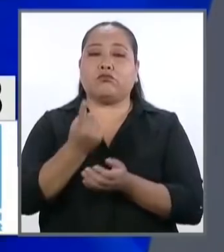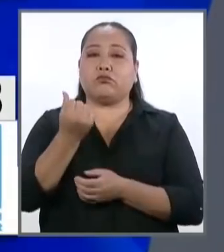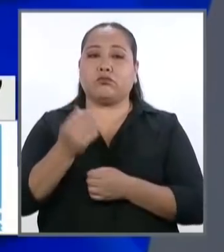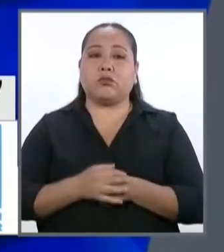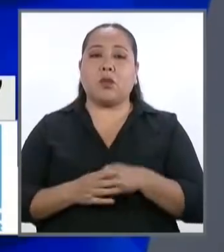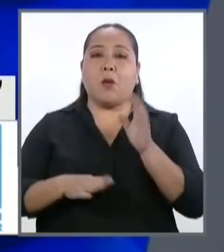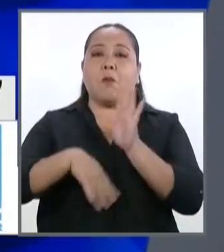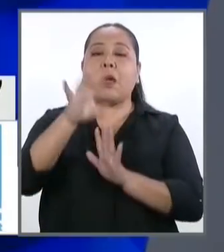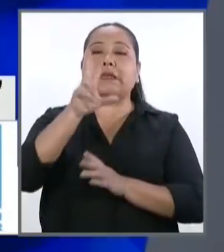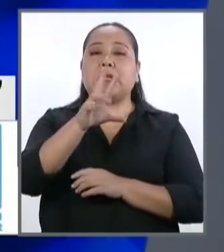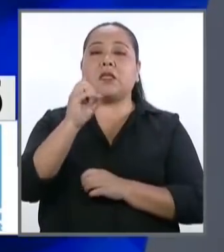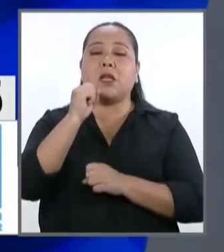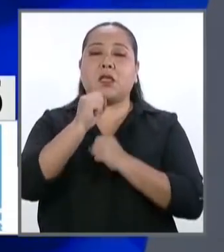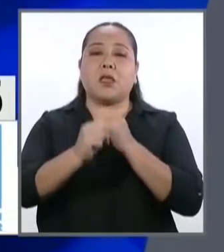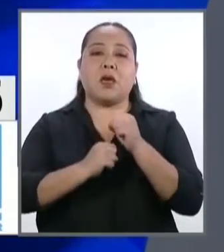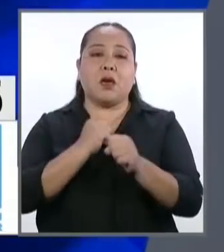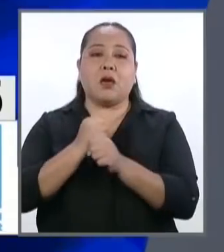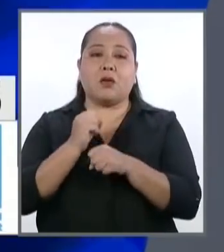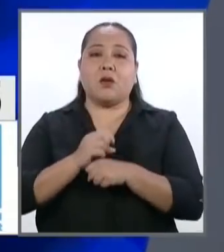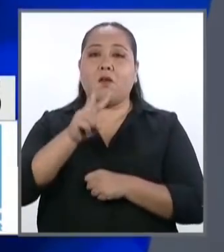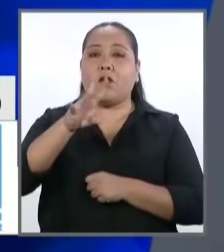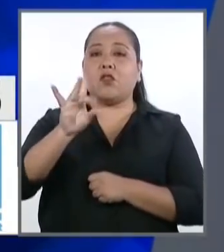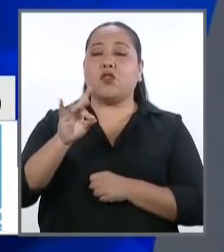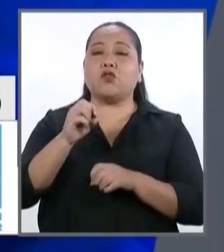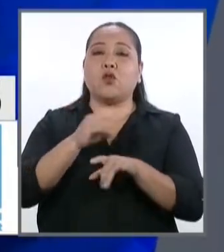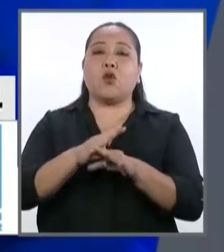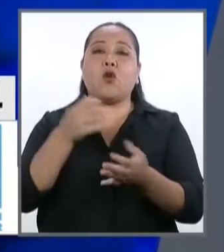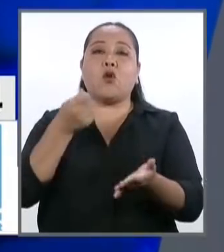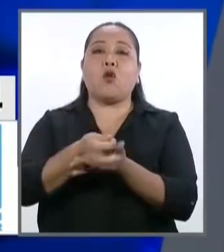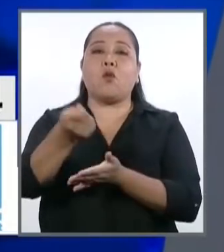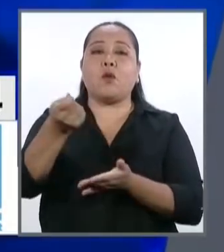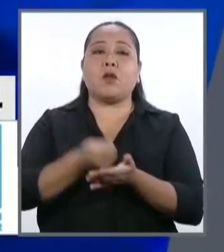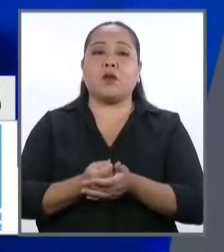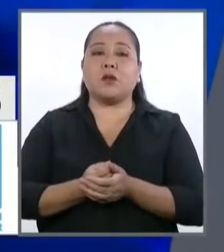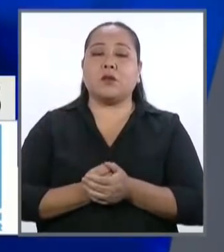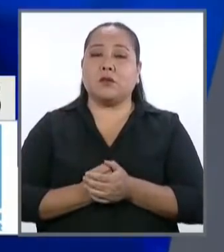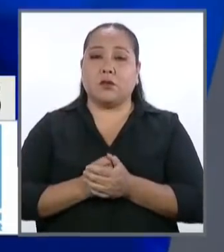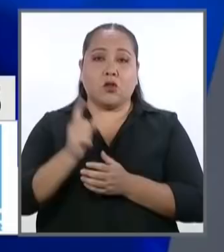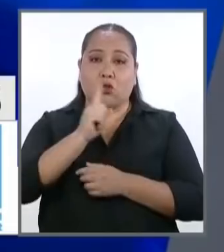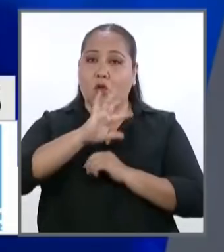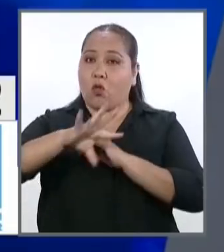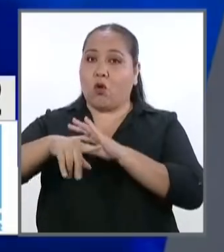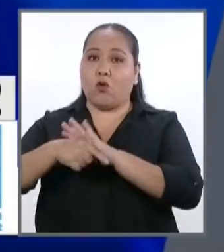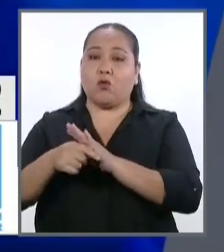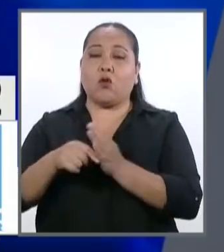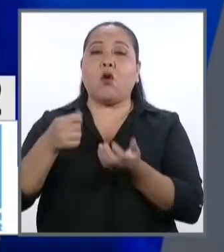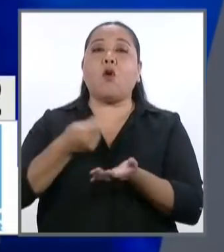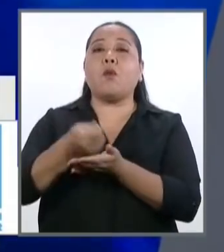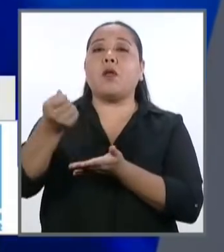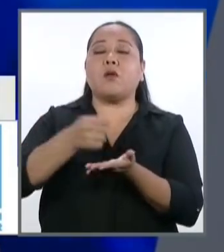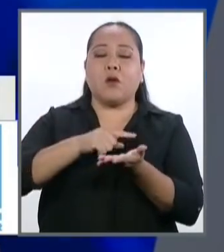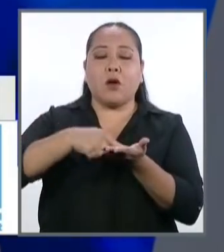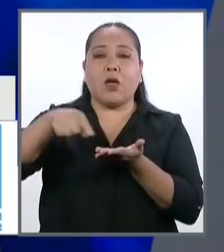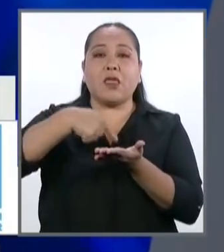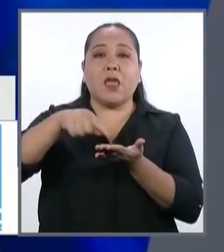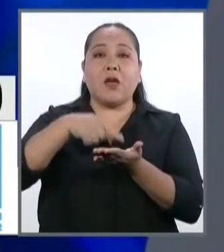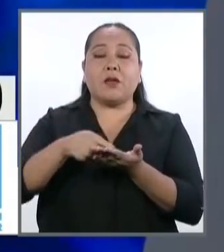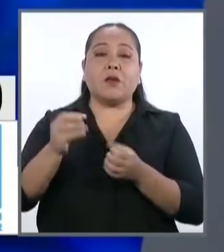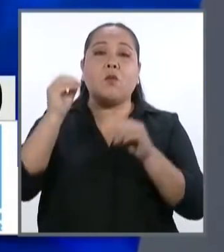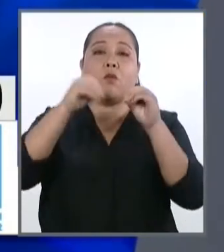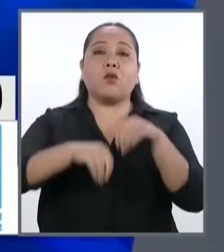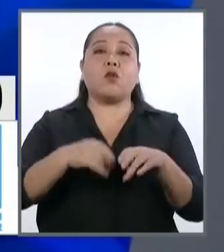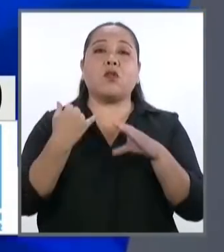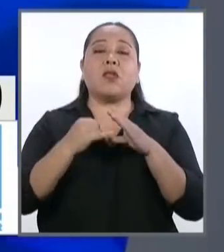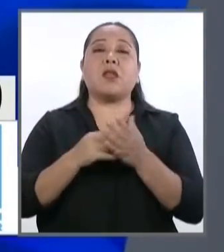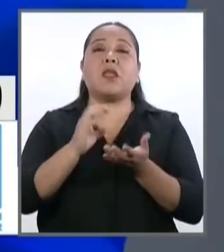hace más de 30 años. El 28 de julio compraremos, sin corrupción, tablets equipadas con Internet